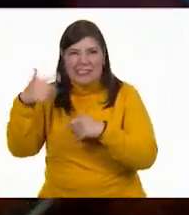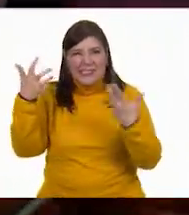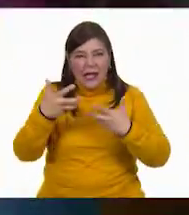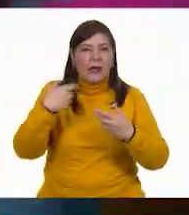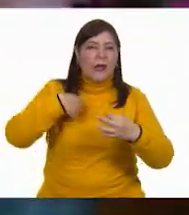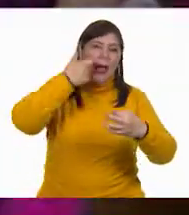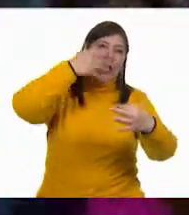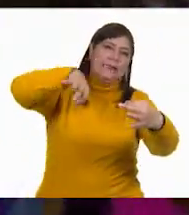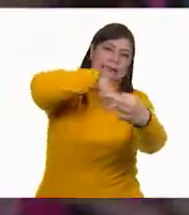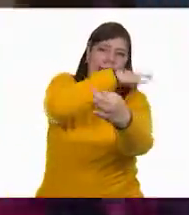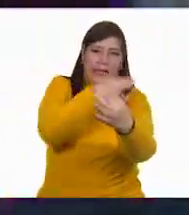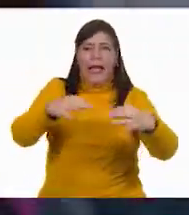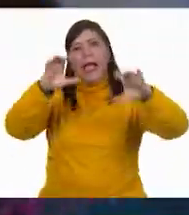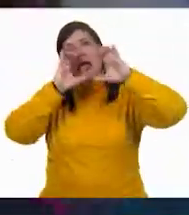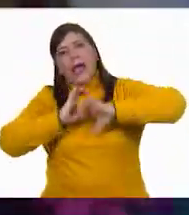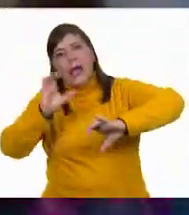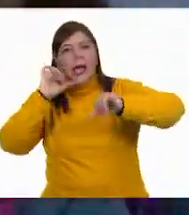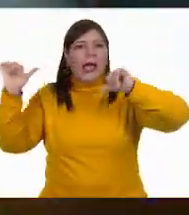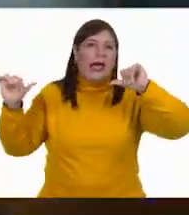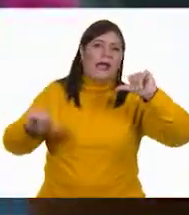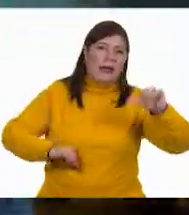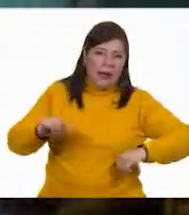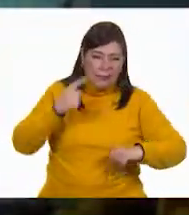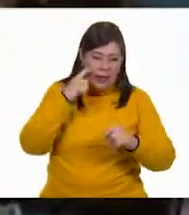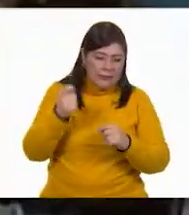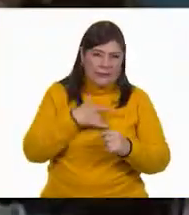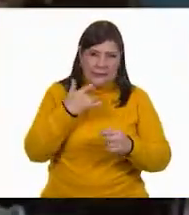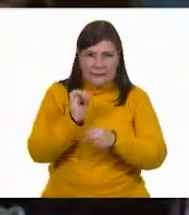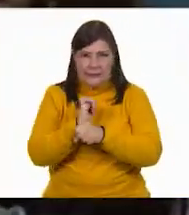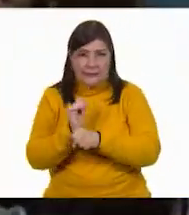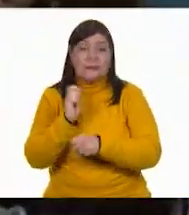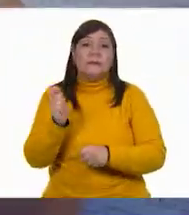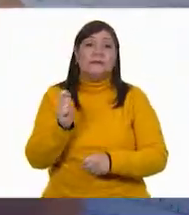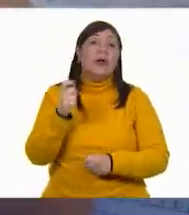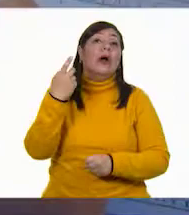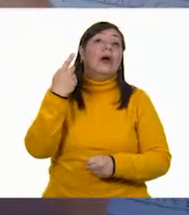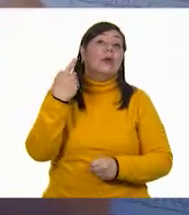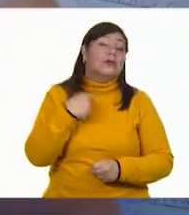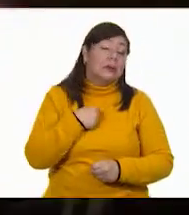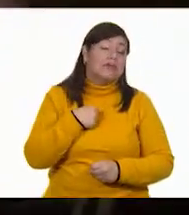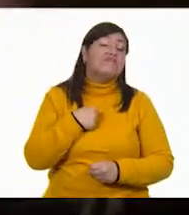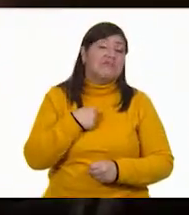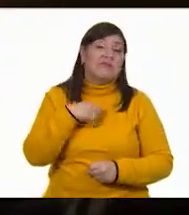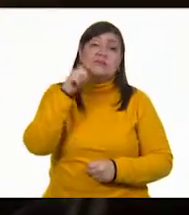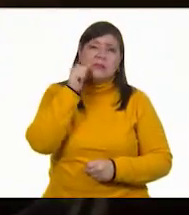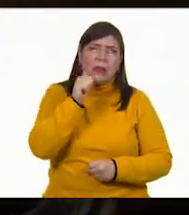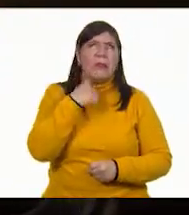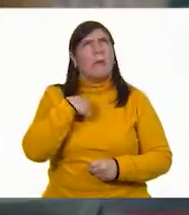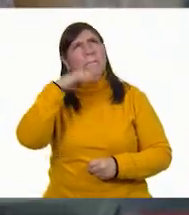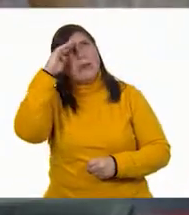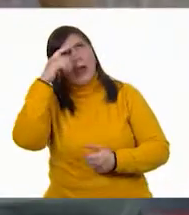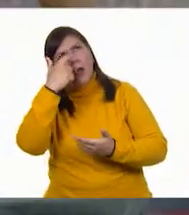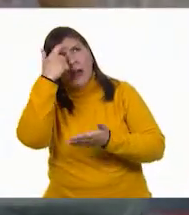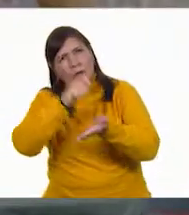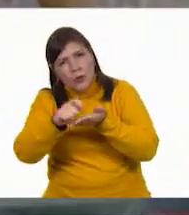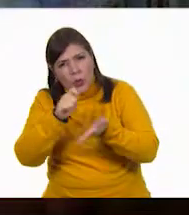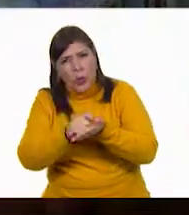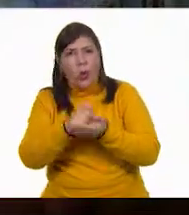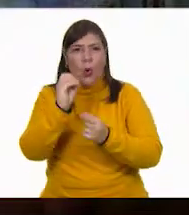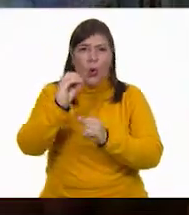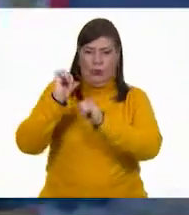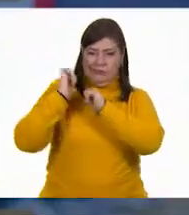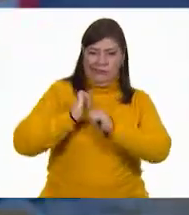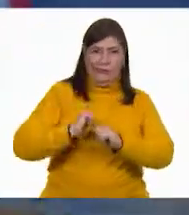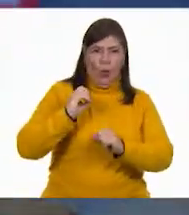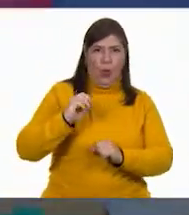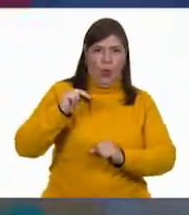violín, cantar, actuar. La verdad, siempre pensé que me convertiría en escritora o esta delegada de las